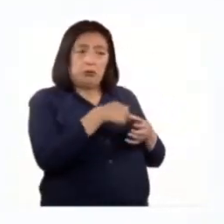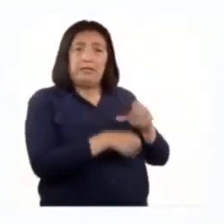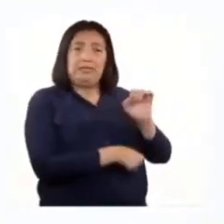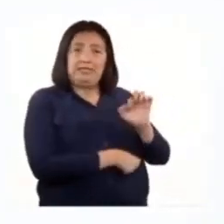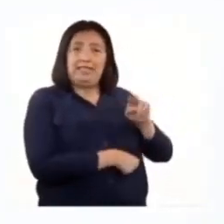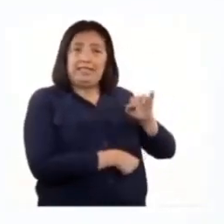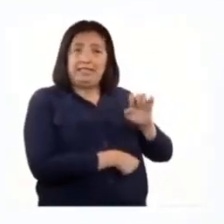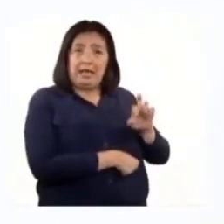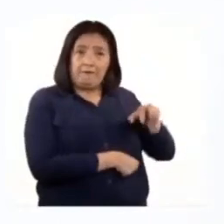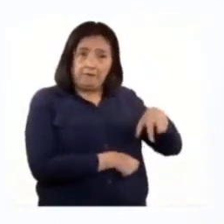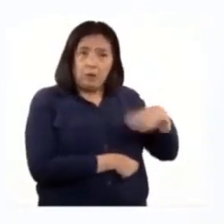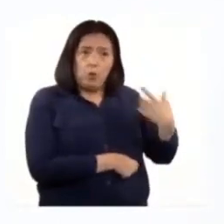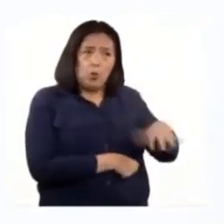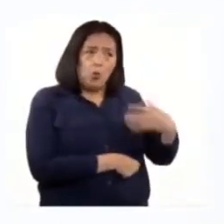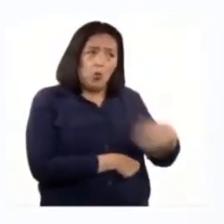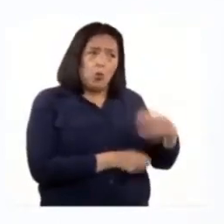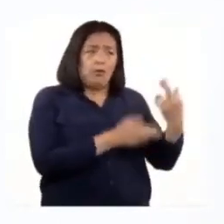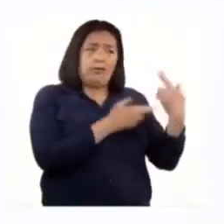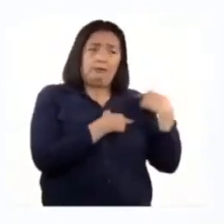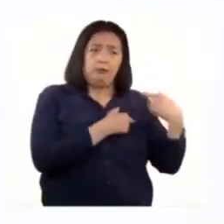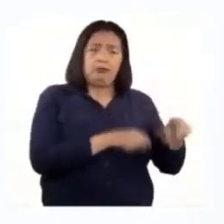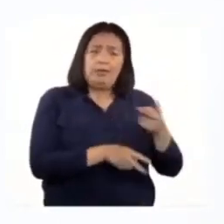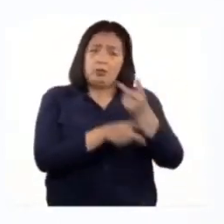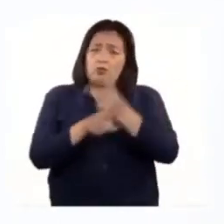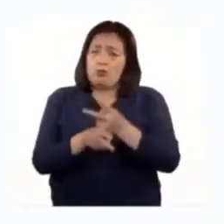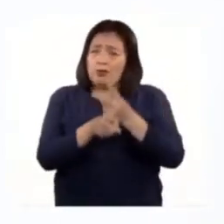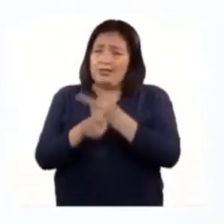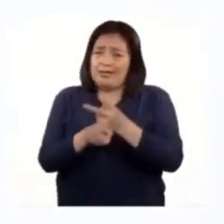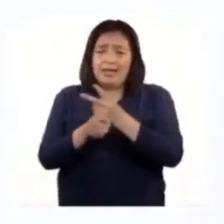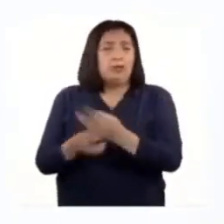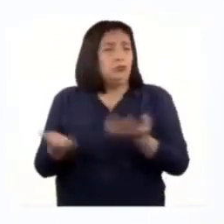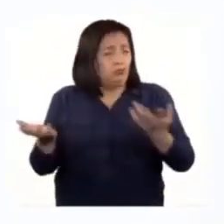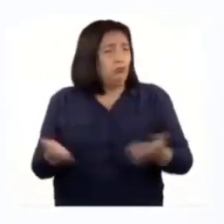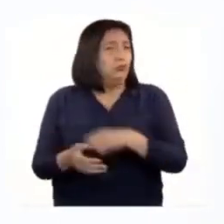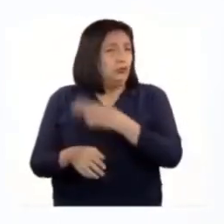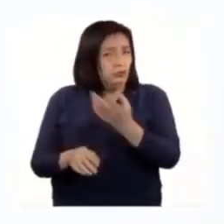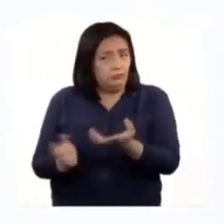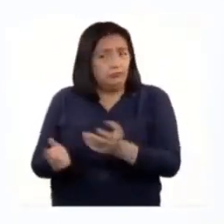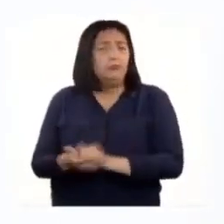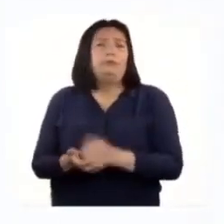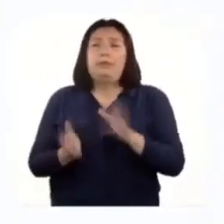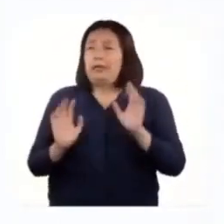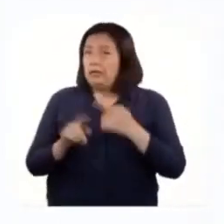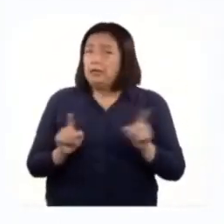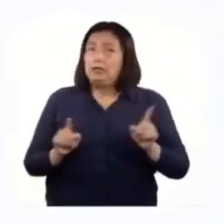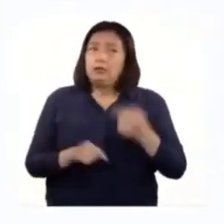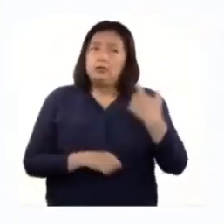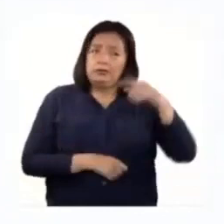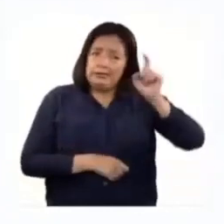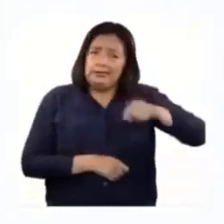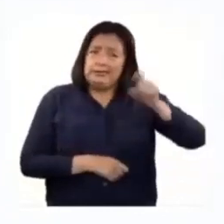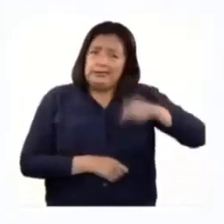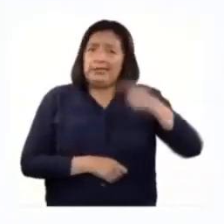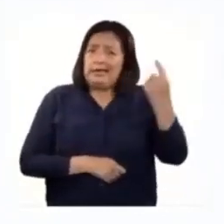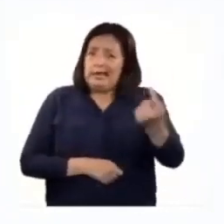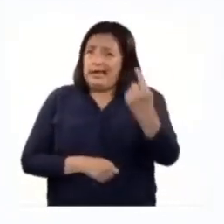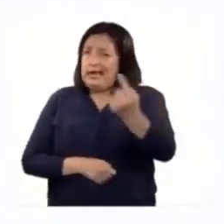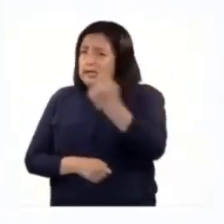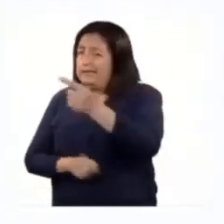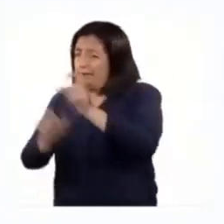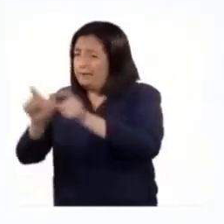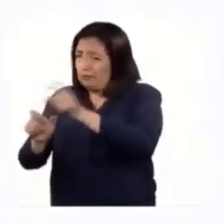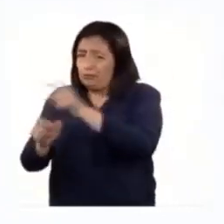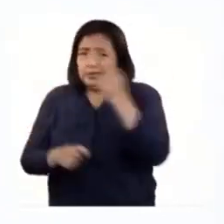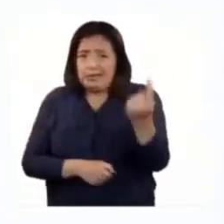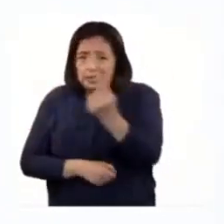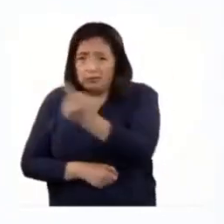tienen una gran misión, la preservación de nuestros recursos. B. embargo, es necesario que cada uno